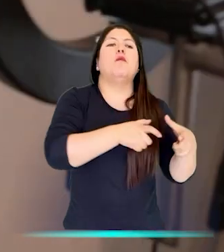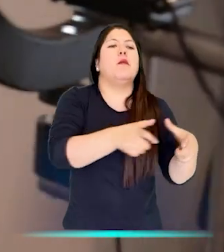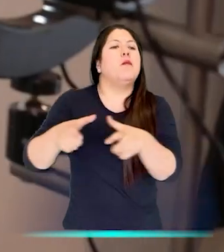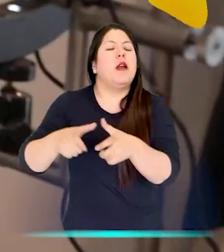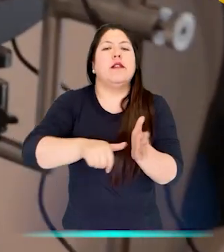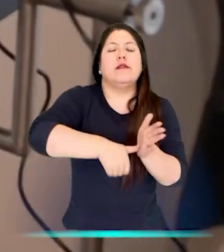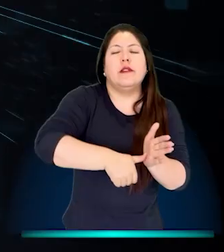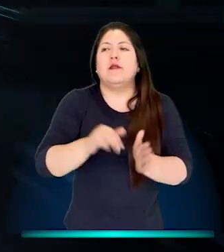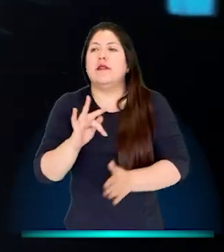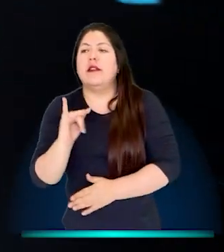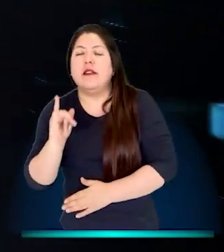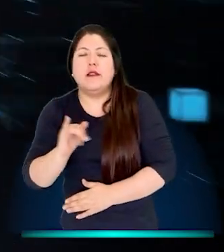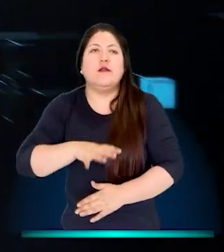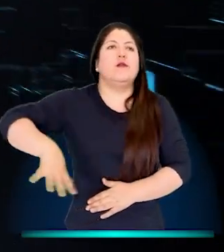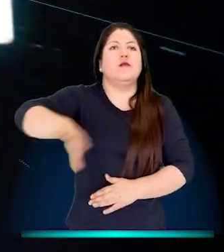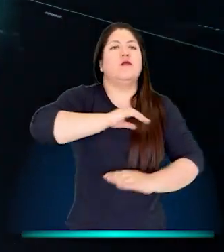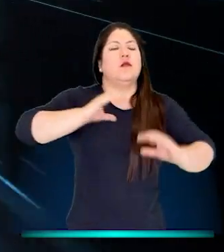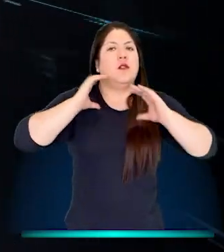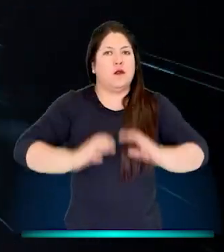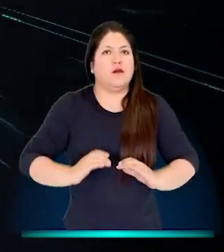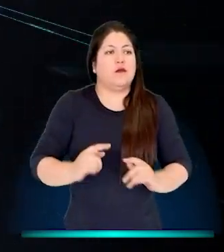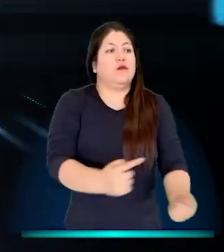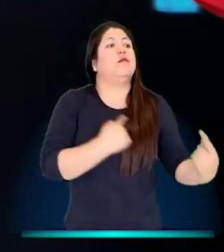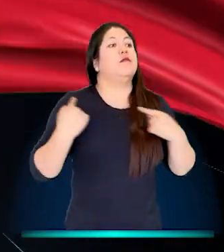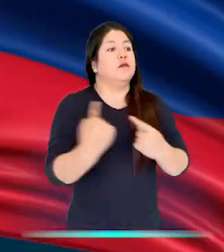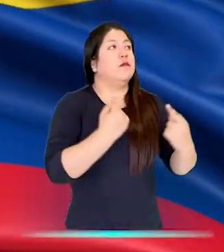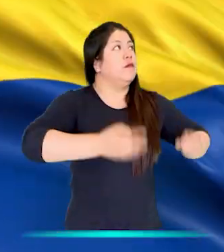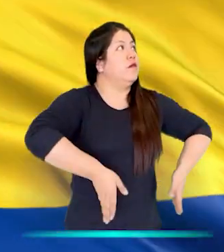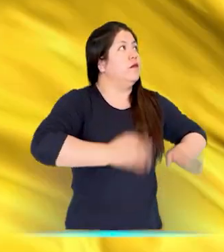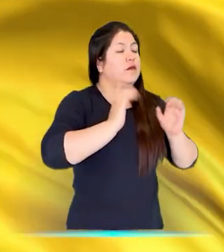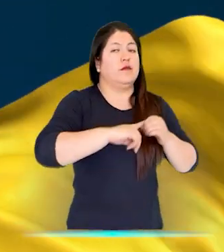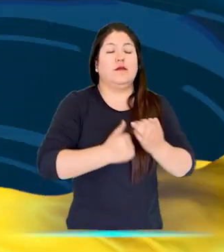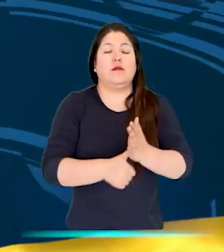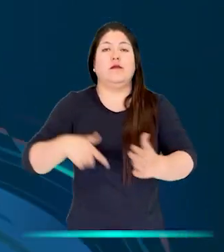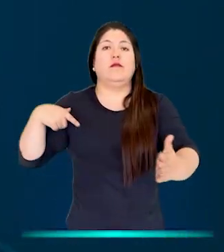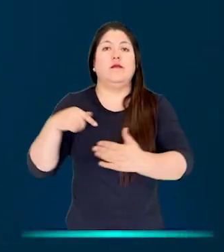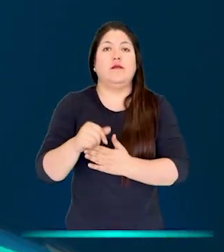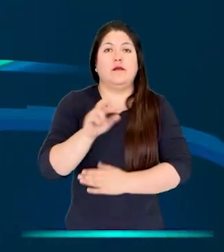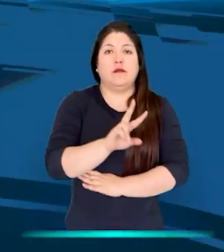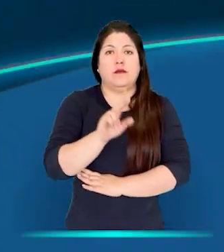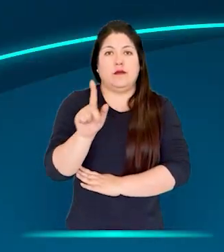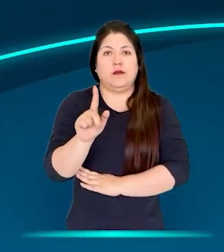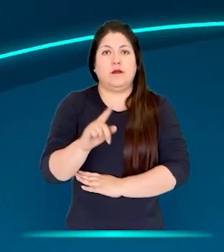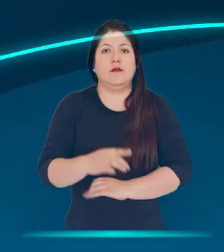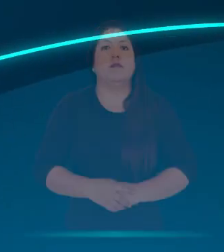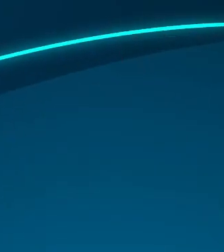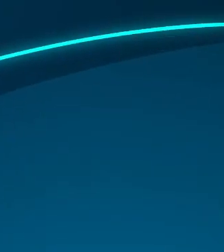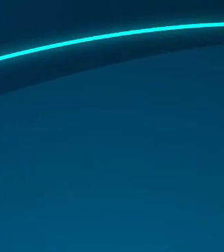democracia y la identidad de todos los ciudadanos. Somos la Registraduría del Siglo XXI. Registraduría